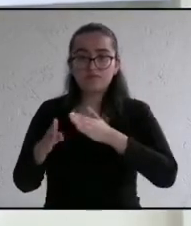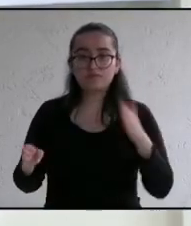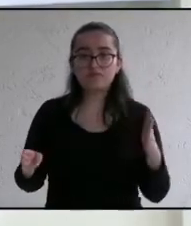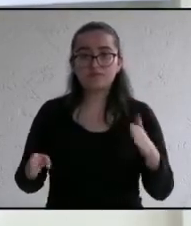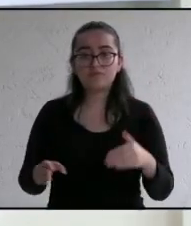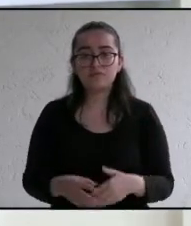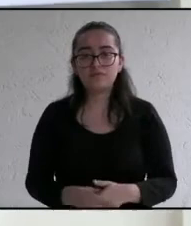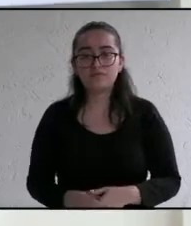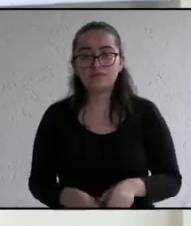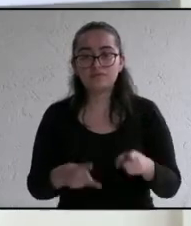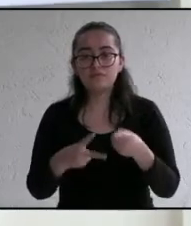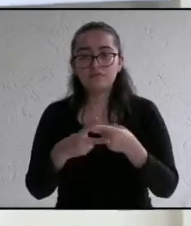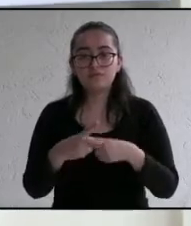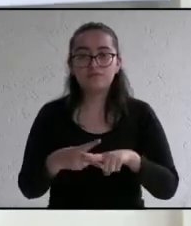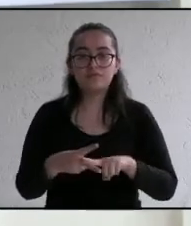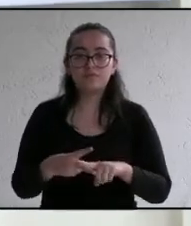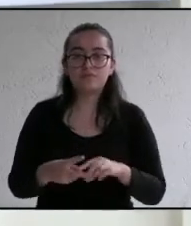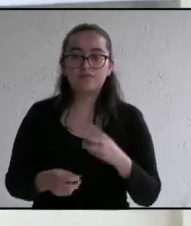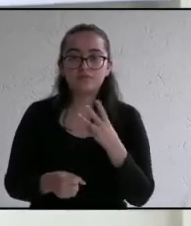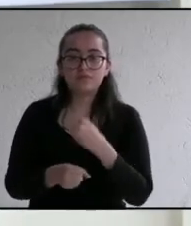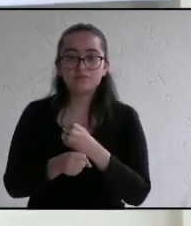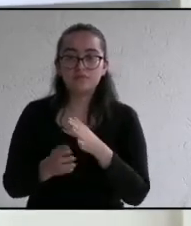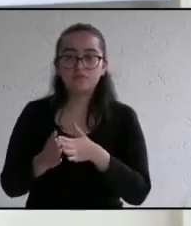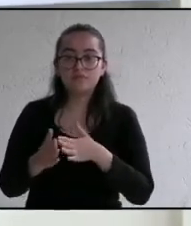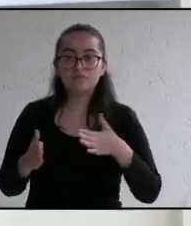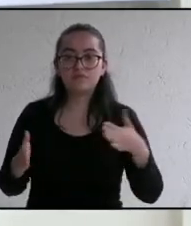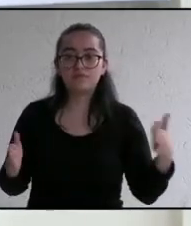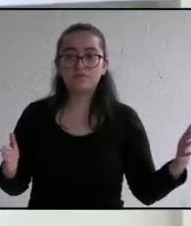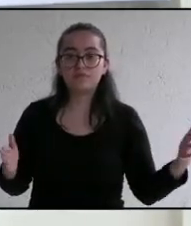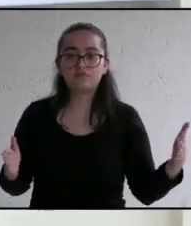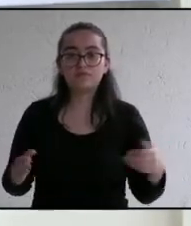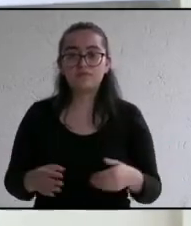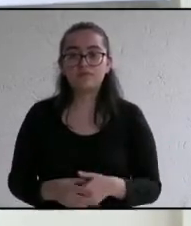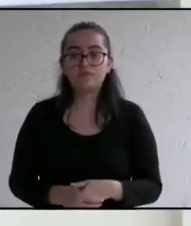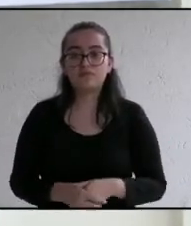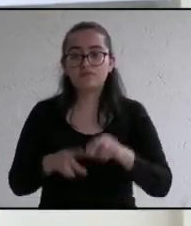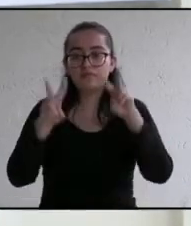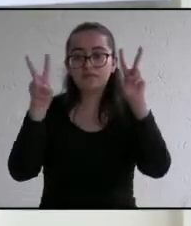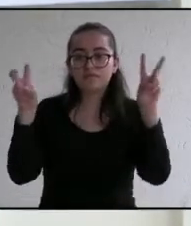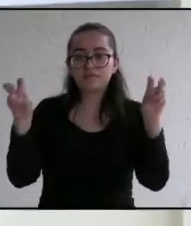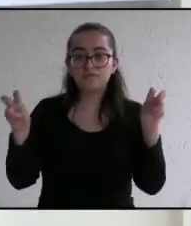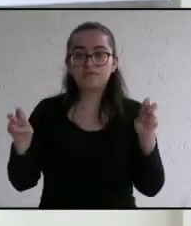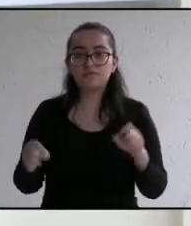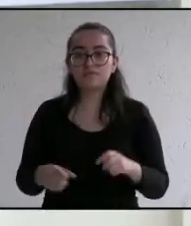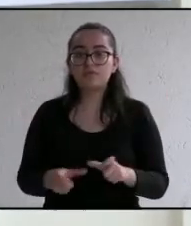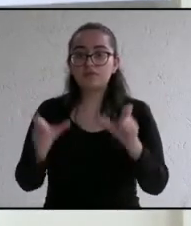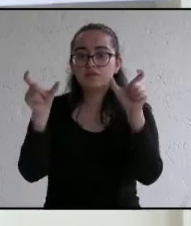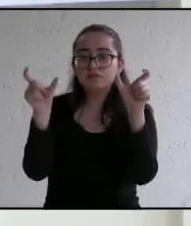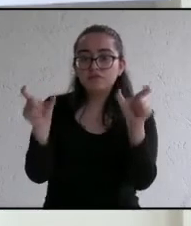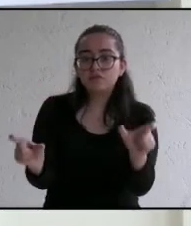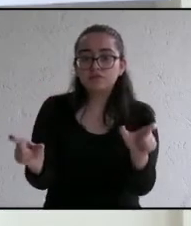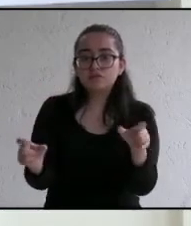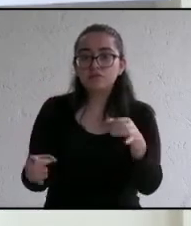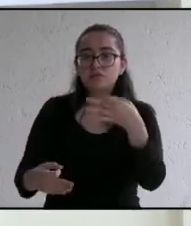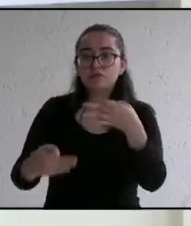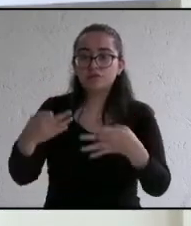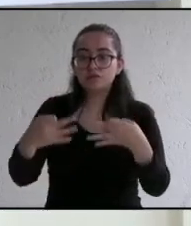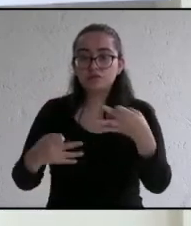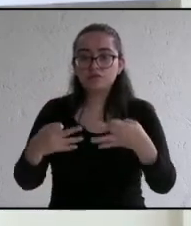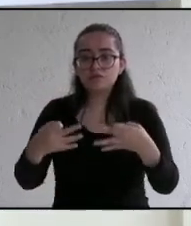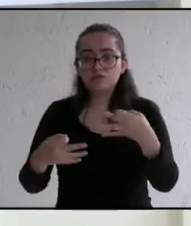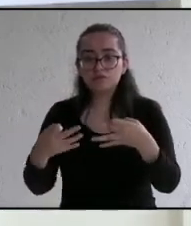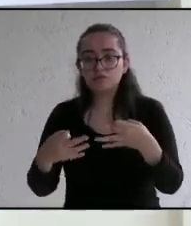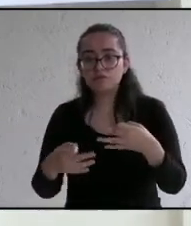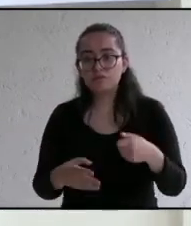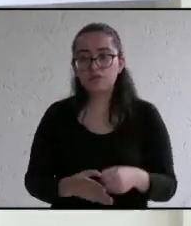Iniciamos el tercer bloque de este debate el tema es seguridad y justicia en